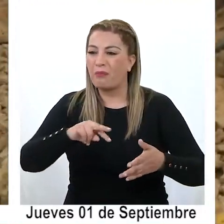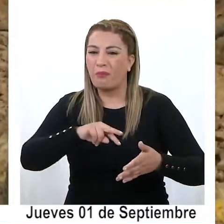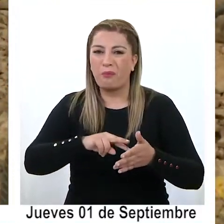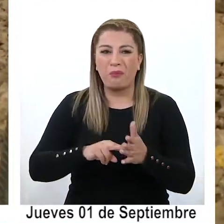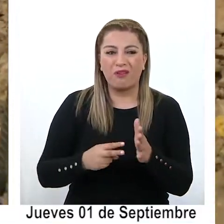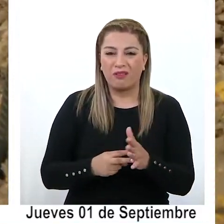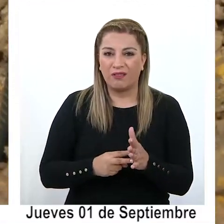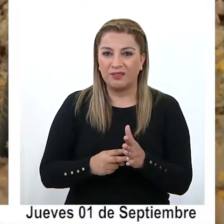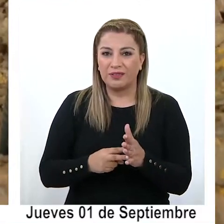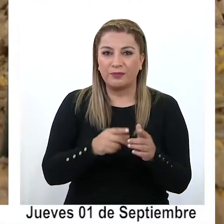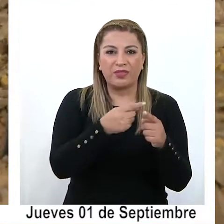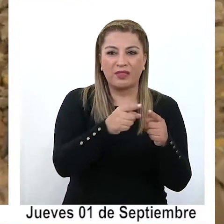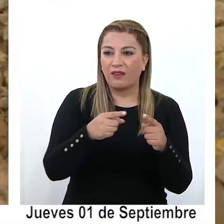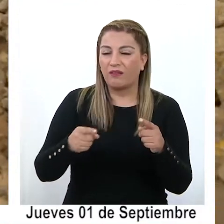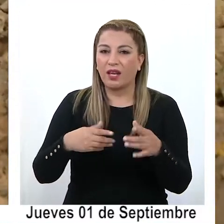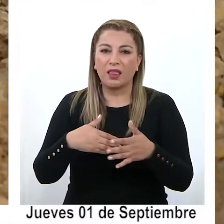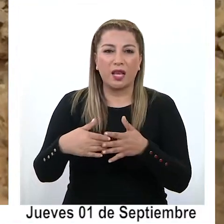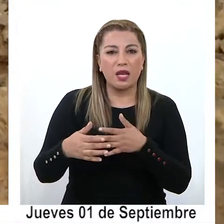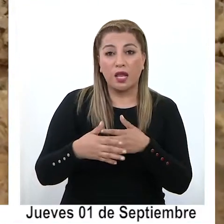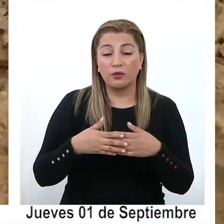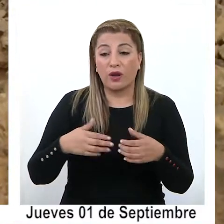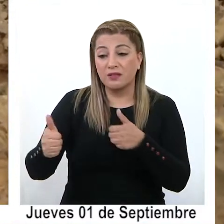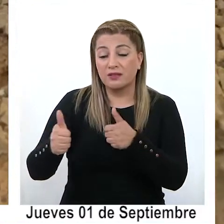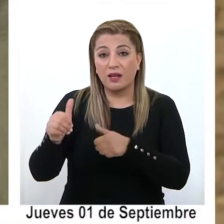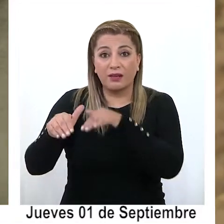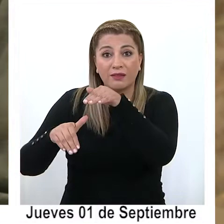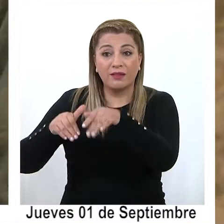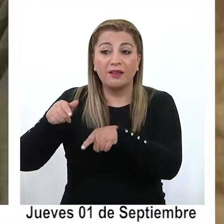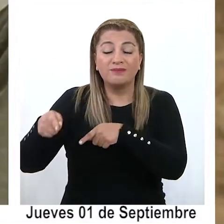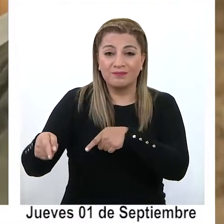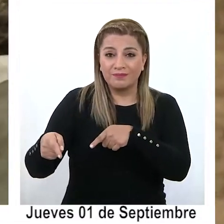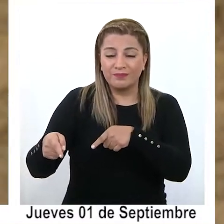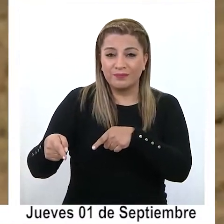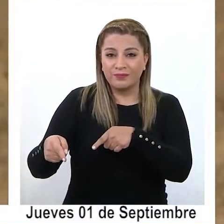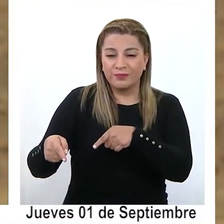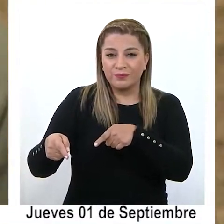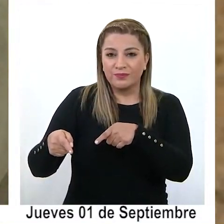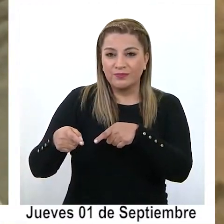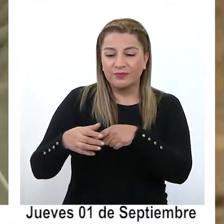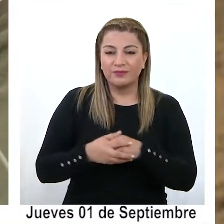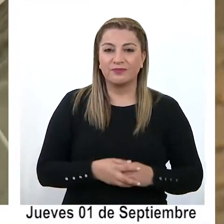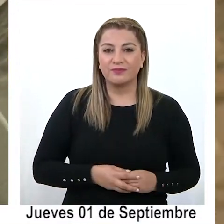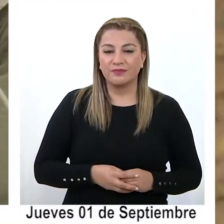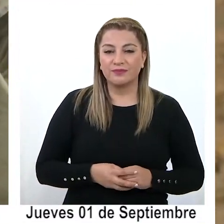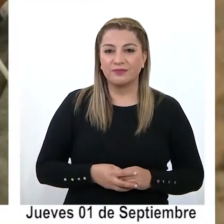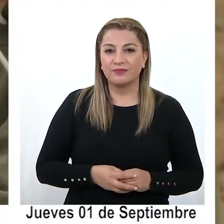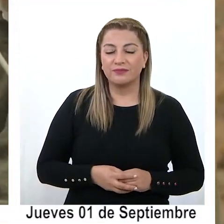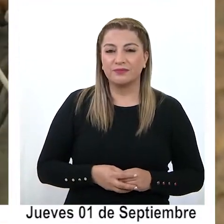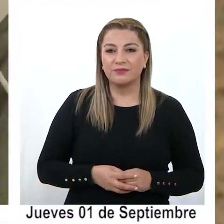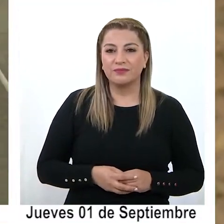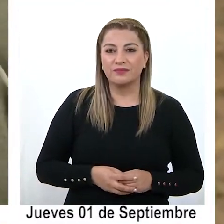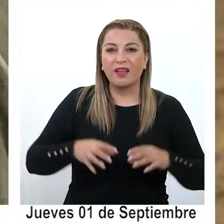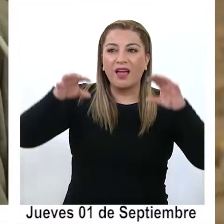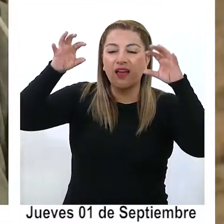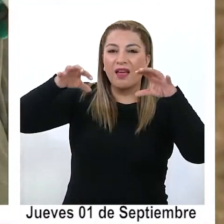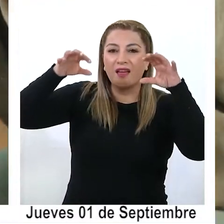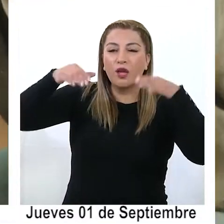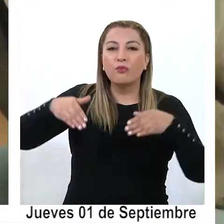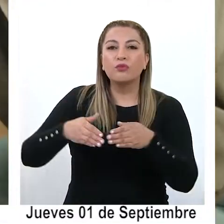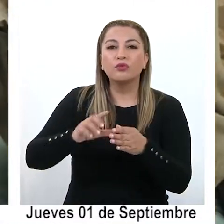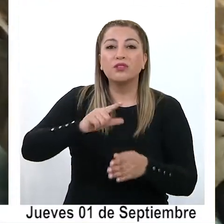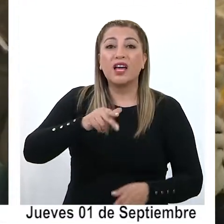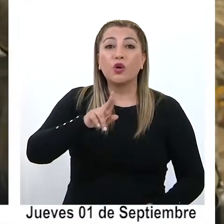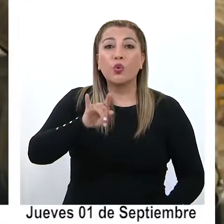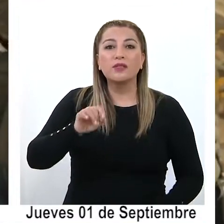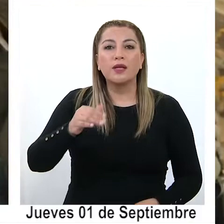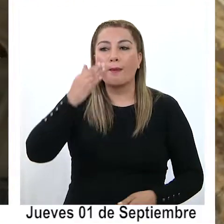de la biodiversidad vegetal en la costa, el ecosistema de niebla de Punta Gruesa lo hicieron